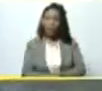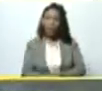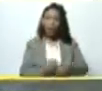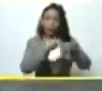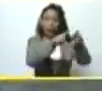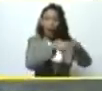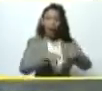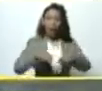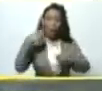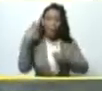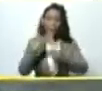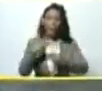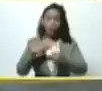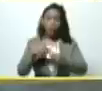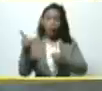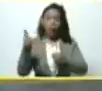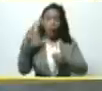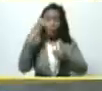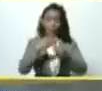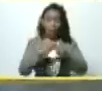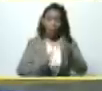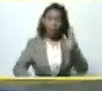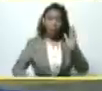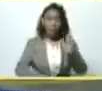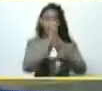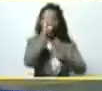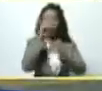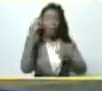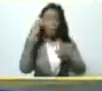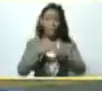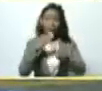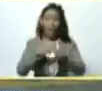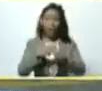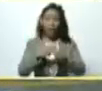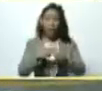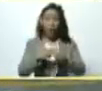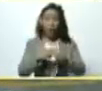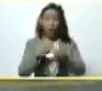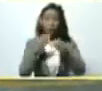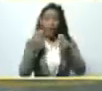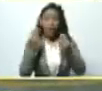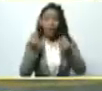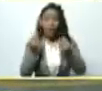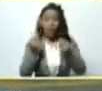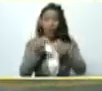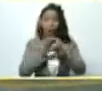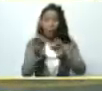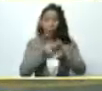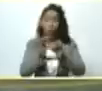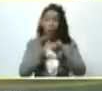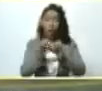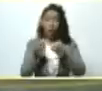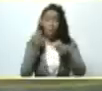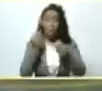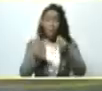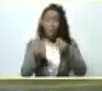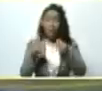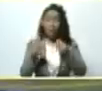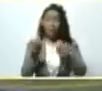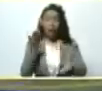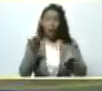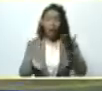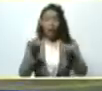agoropetro el petro está volando compadre el petro es de las criptomonedas más sólidas y estables del mundo entero